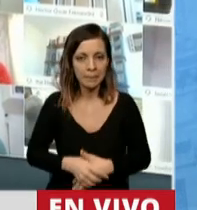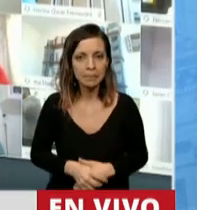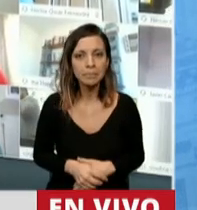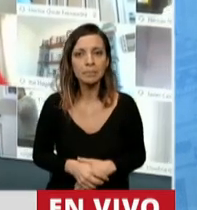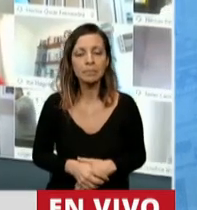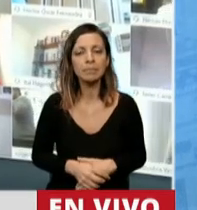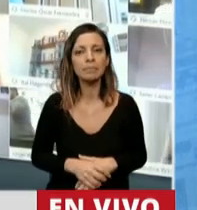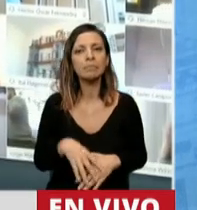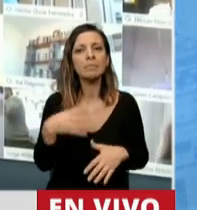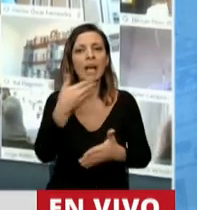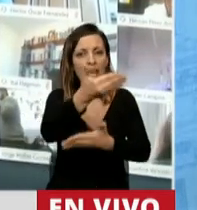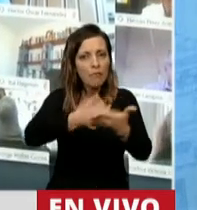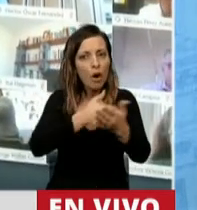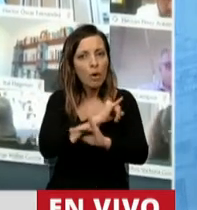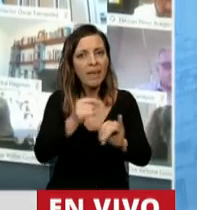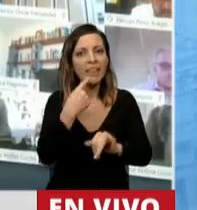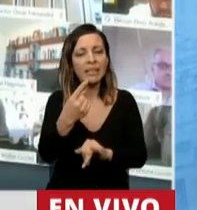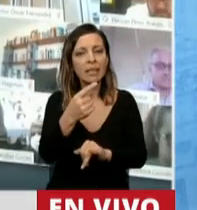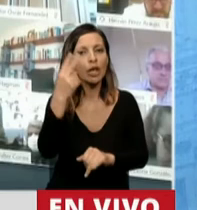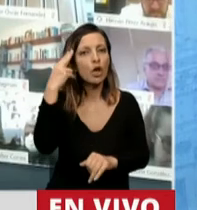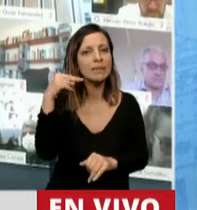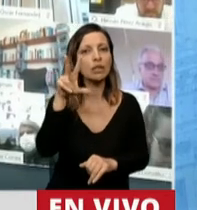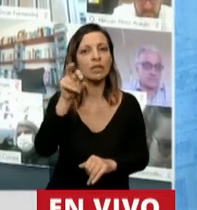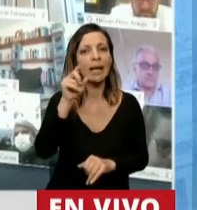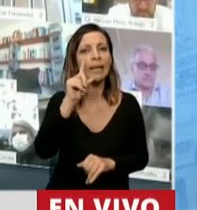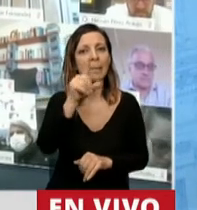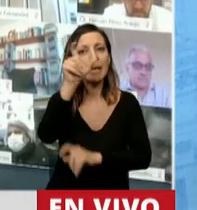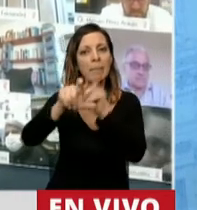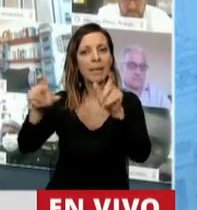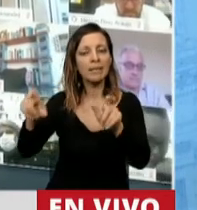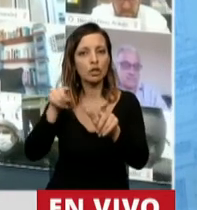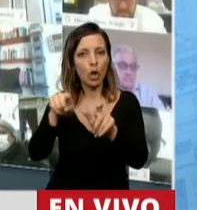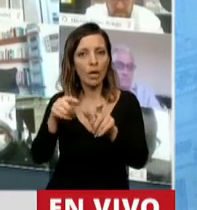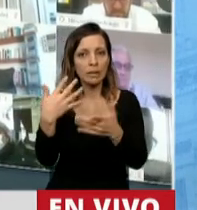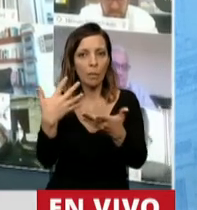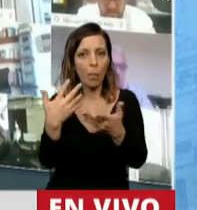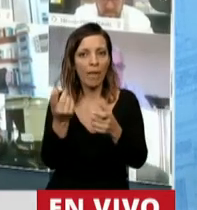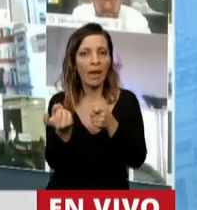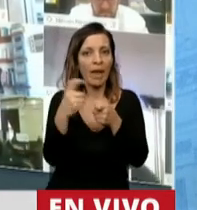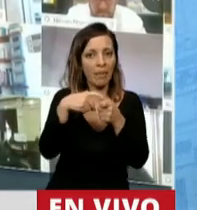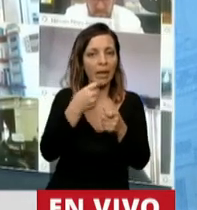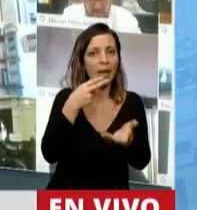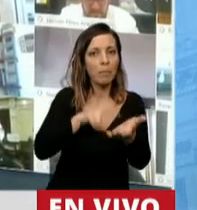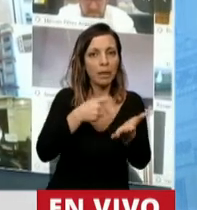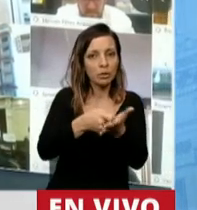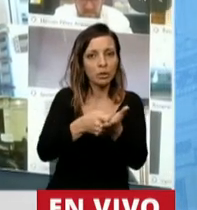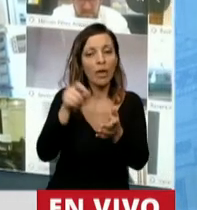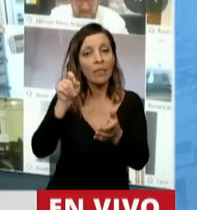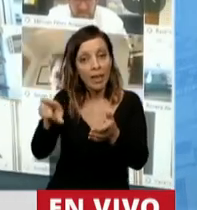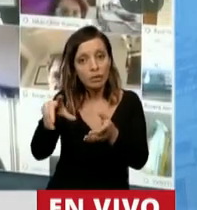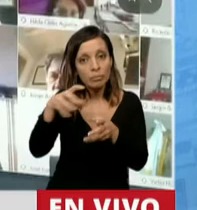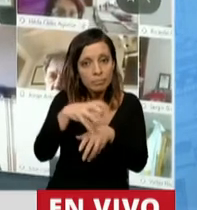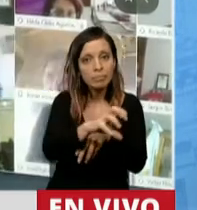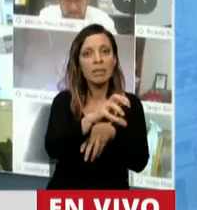Informes indican que hay más de 930.000 contribuyentes en condiciones de adherir al régimen, de los cuales 54%